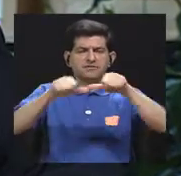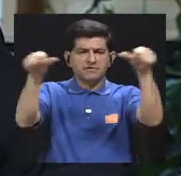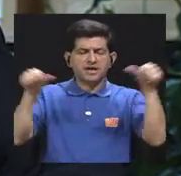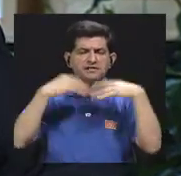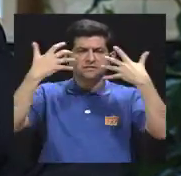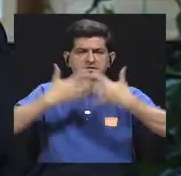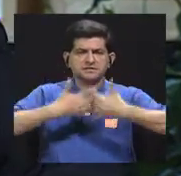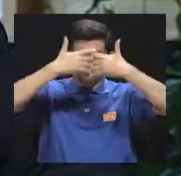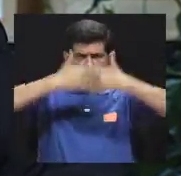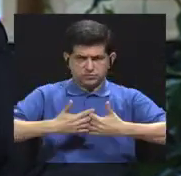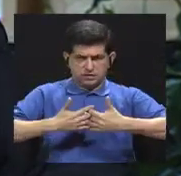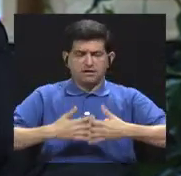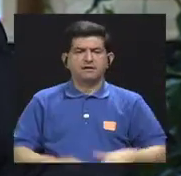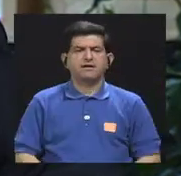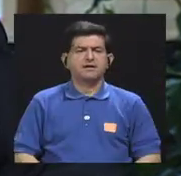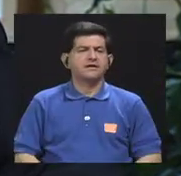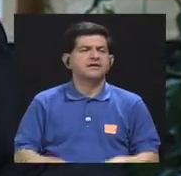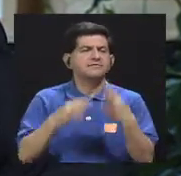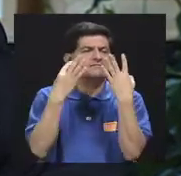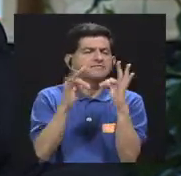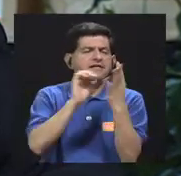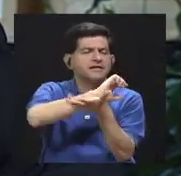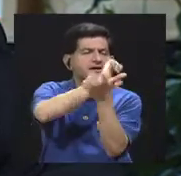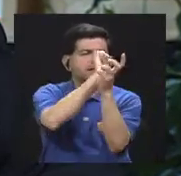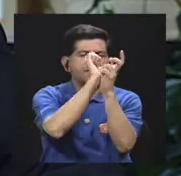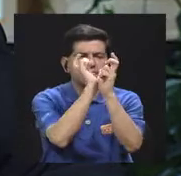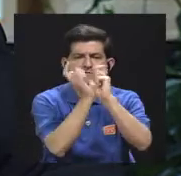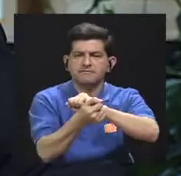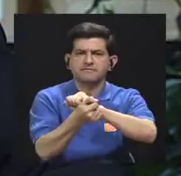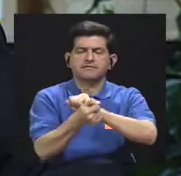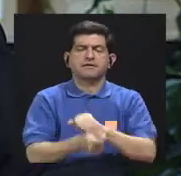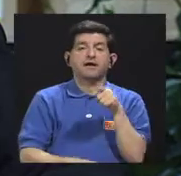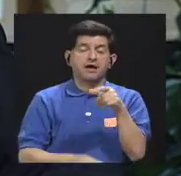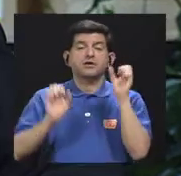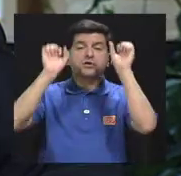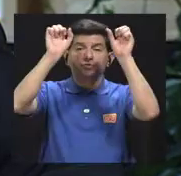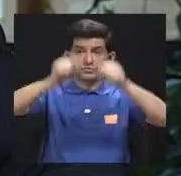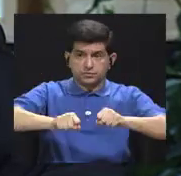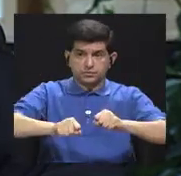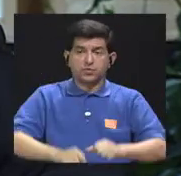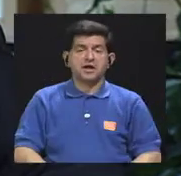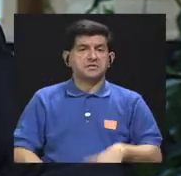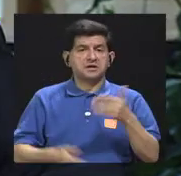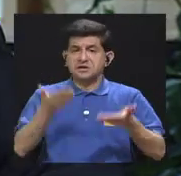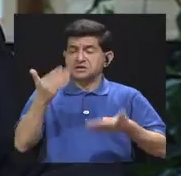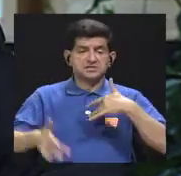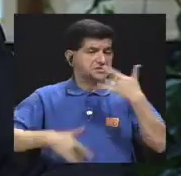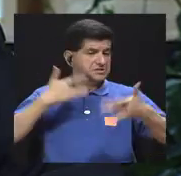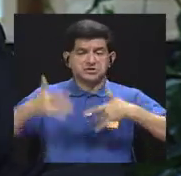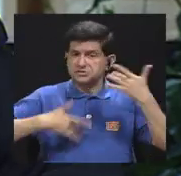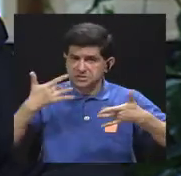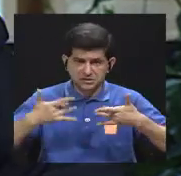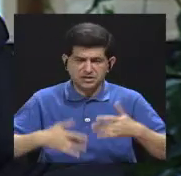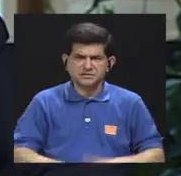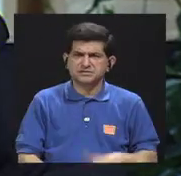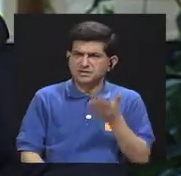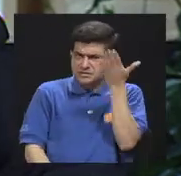de la industria en algunas modificaciones que van a ser imperceptibles porque